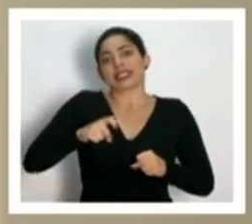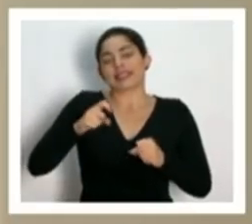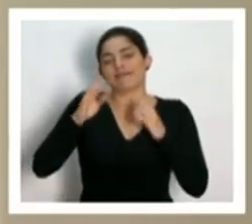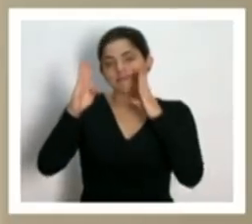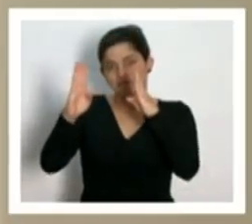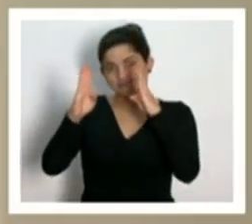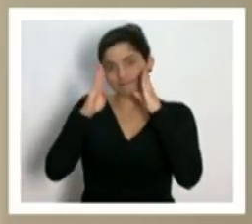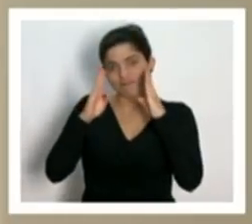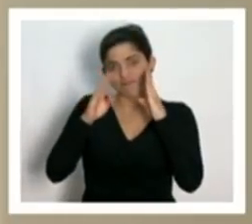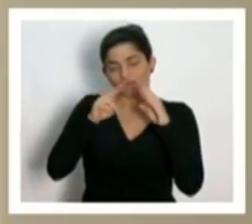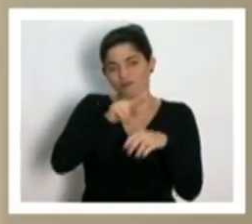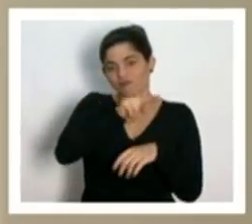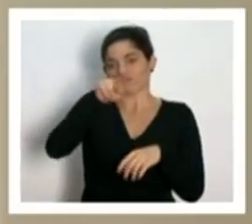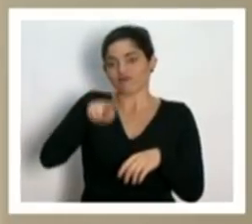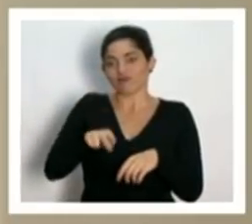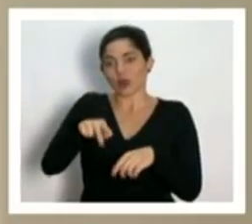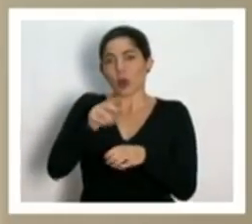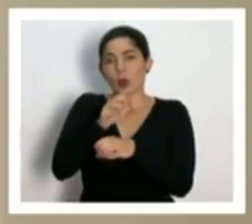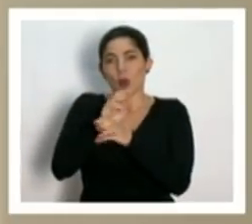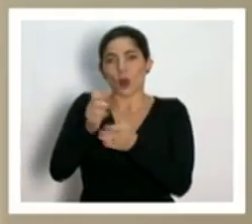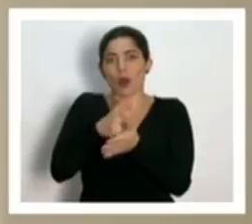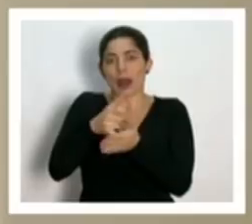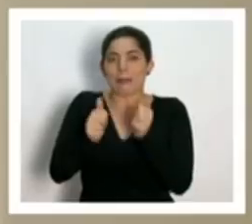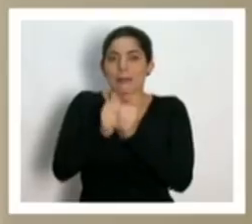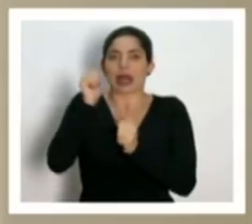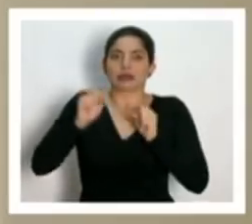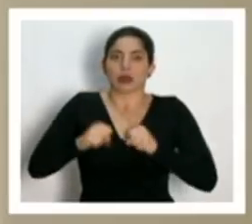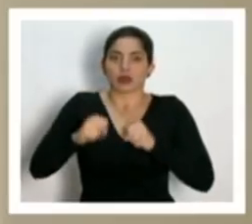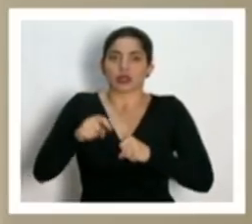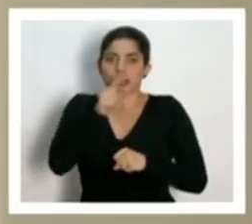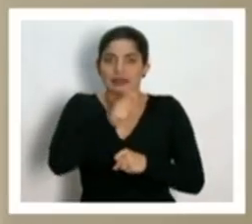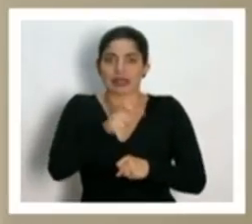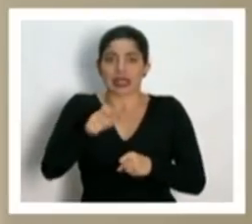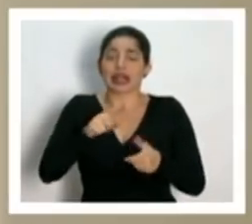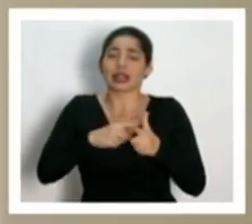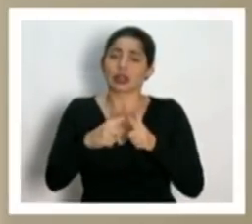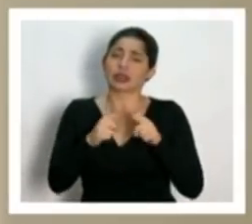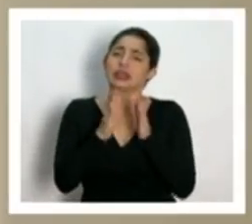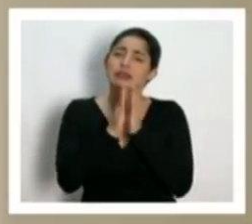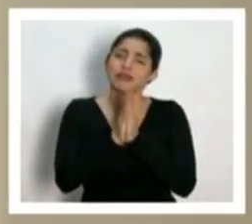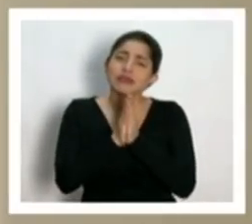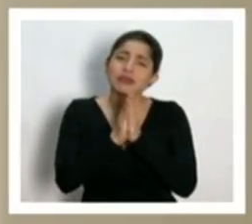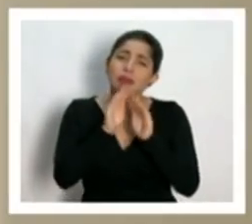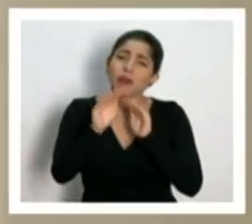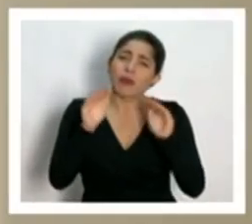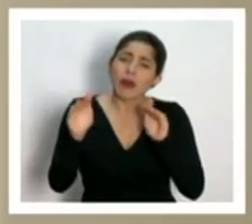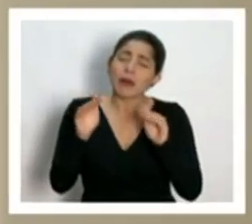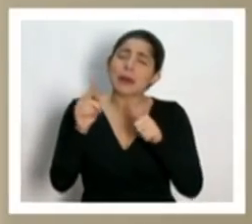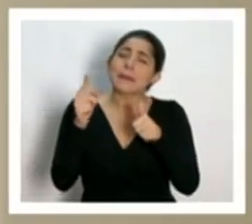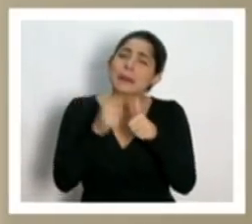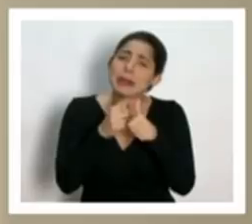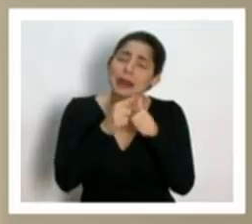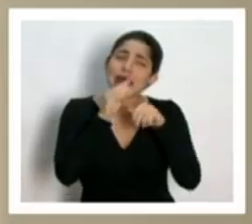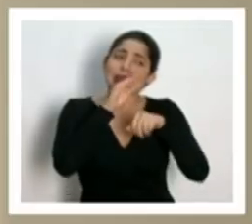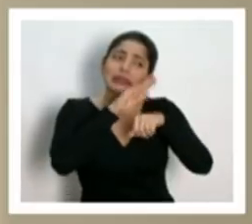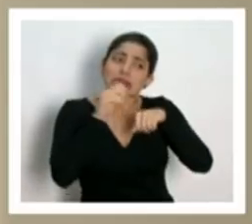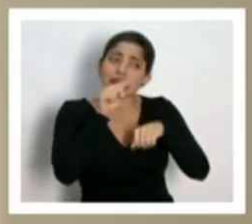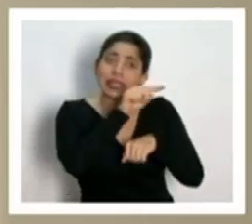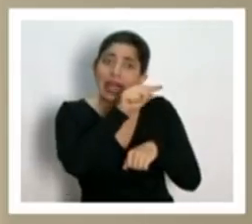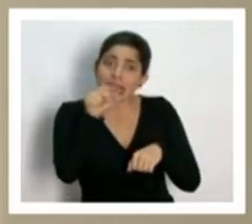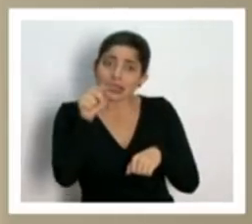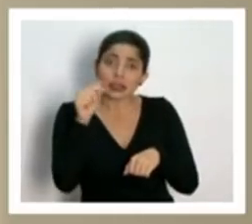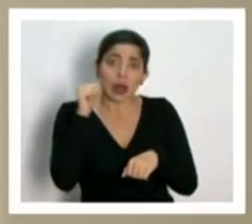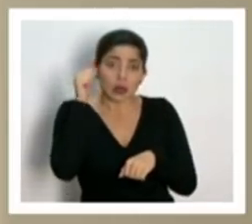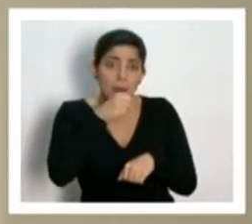en una unidad de cuidados intensivos. Así que, por favor, el llamado es primeramente a ellos y